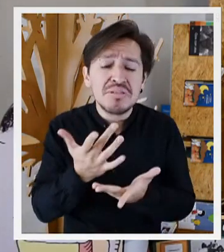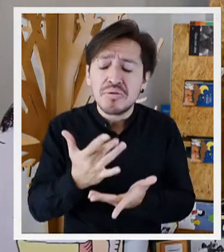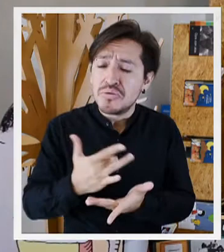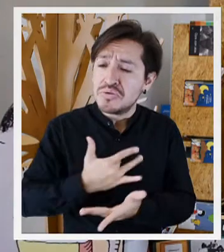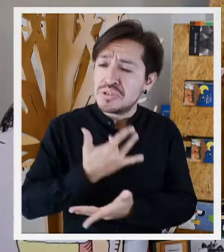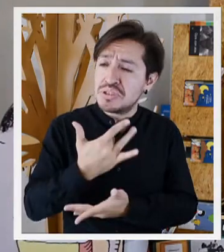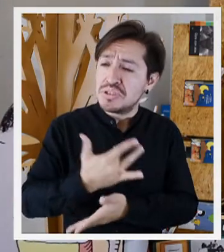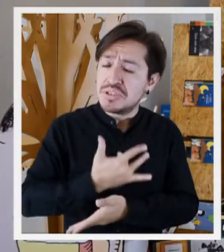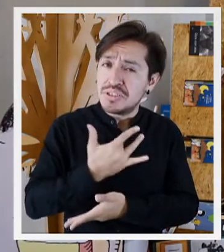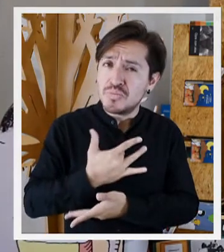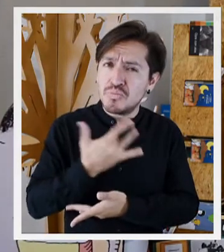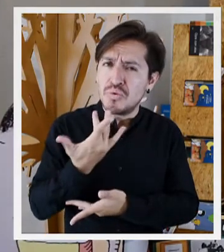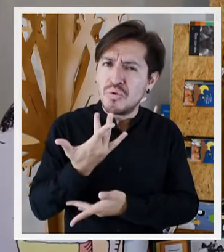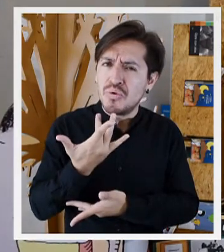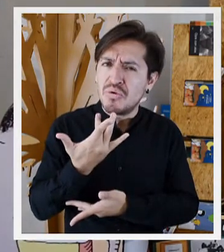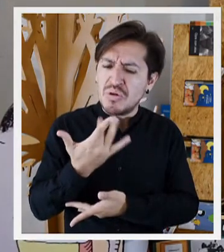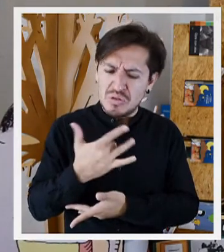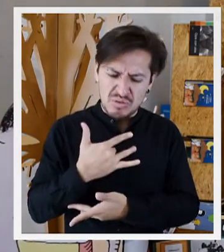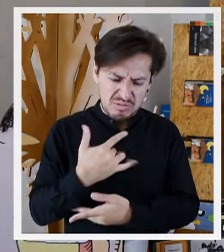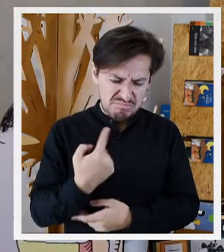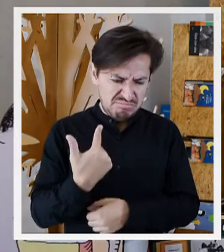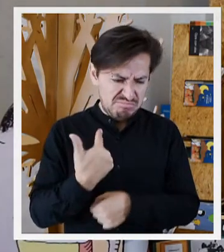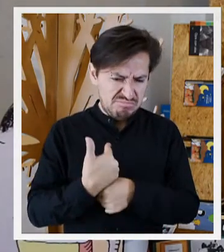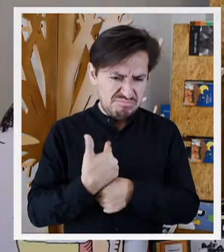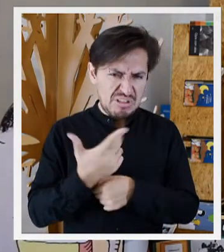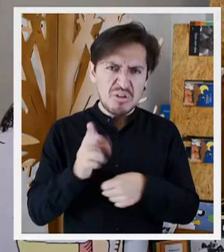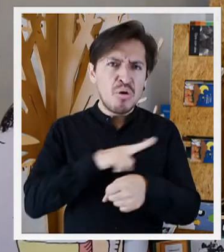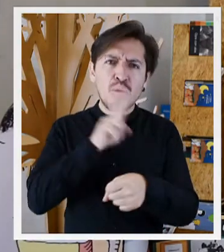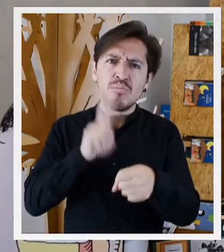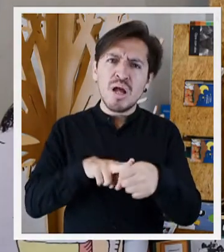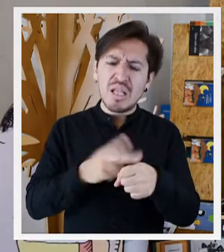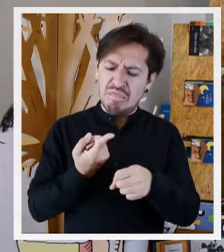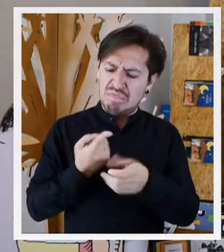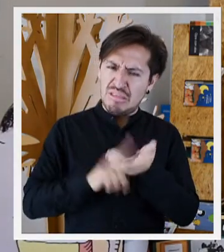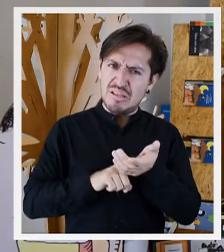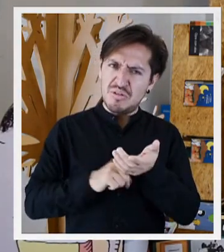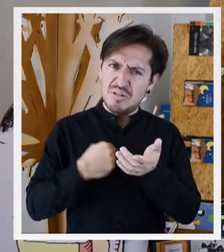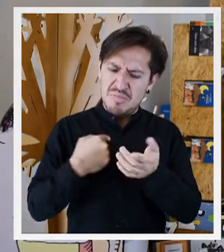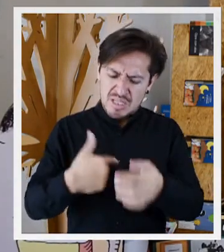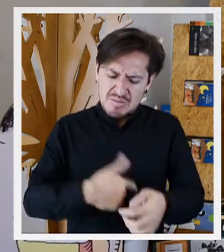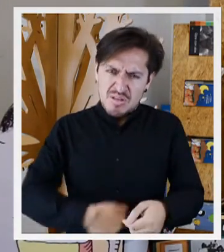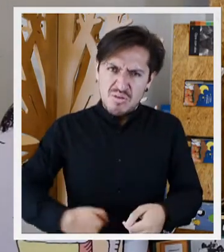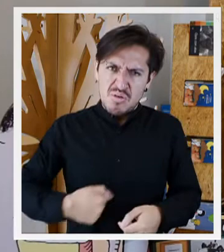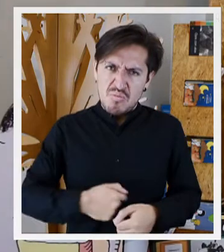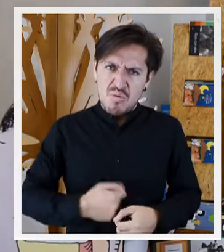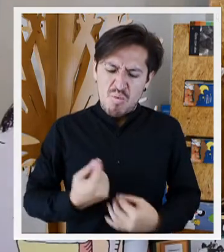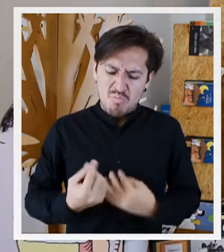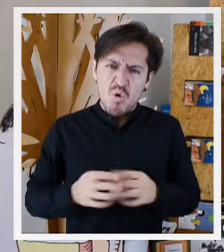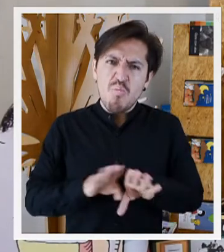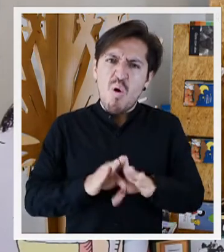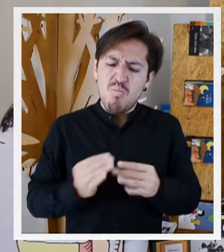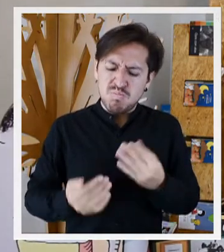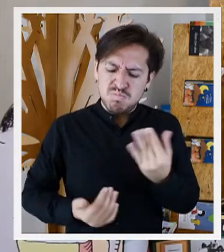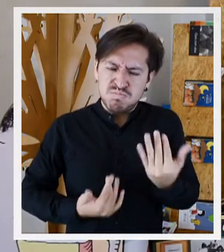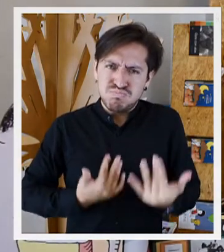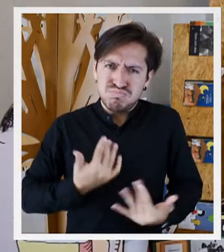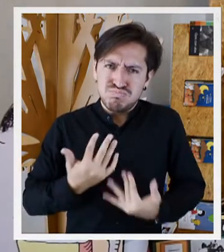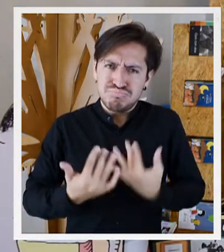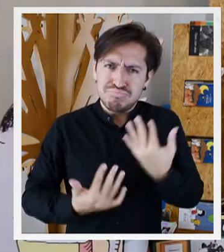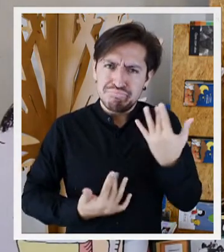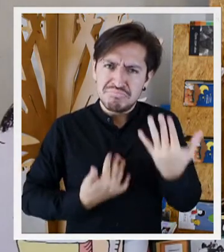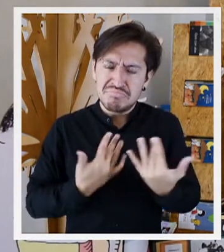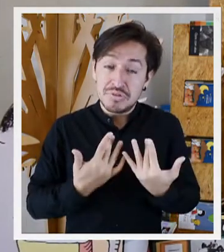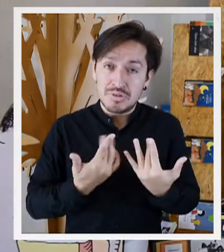con su gesto, haciéndome sentir que era normal lo que sentía. Dentro de mí, desde mi estómago, un